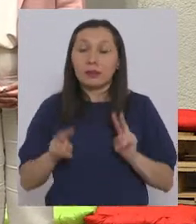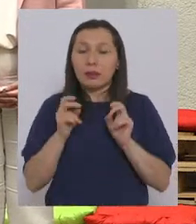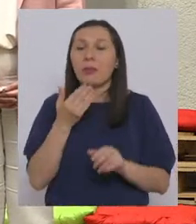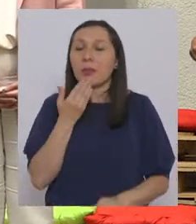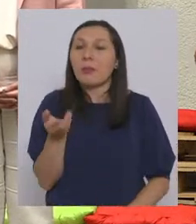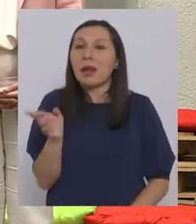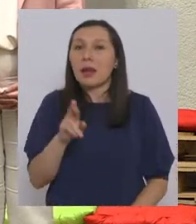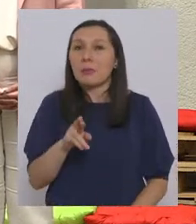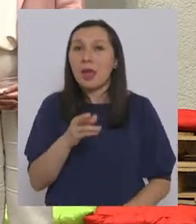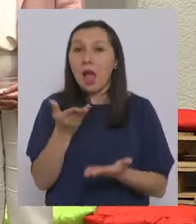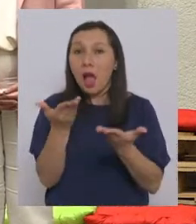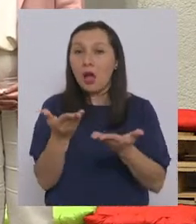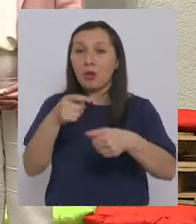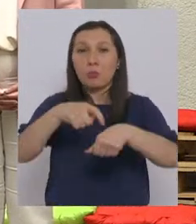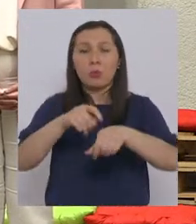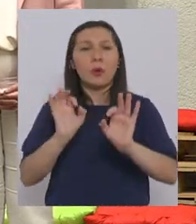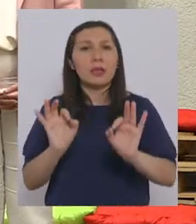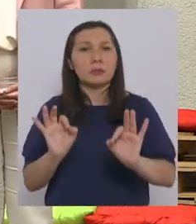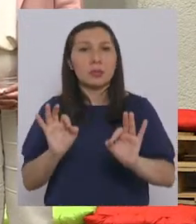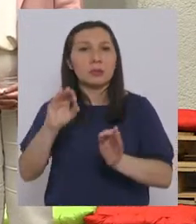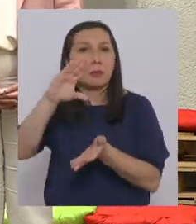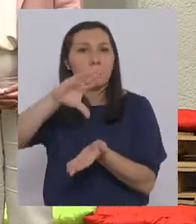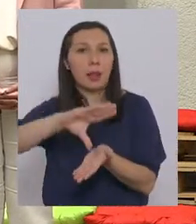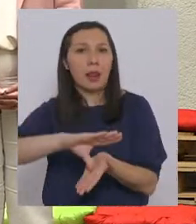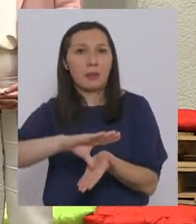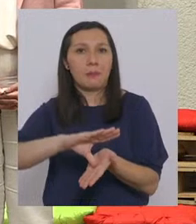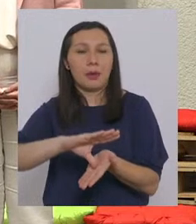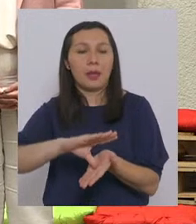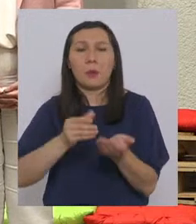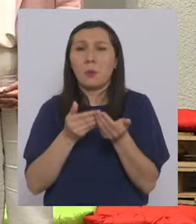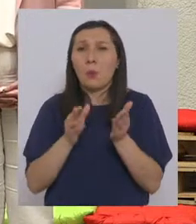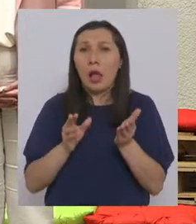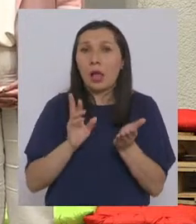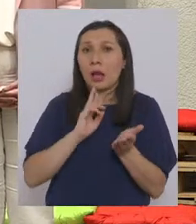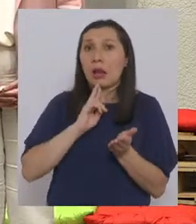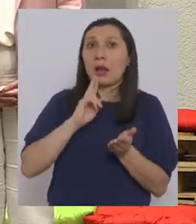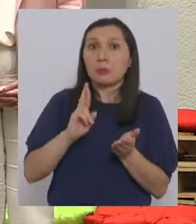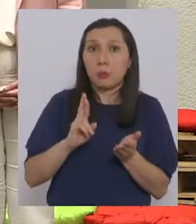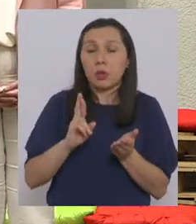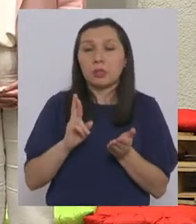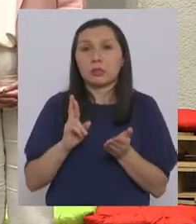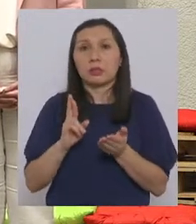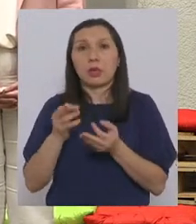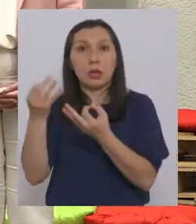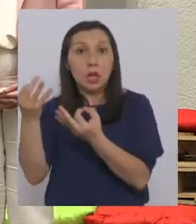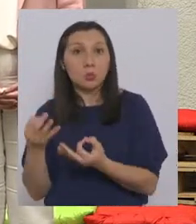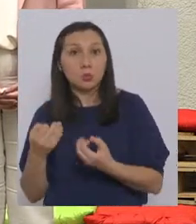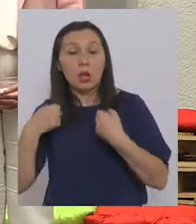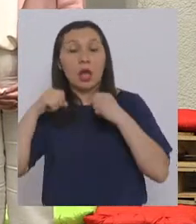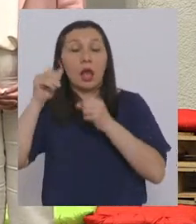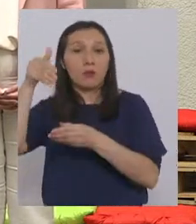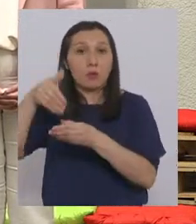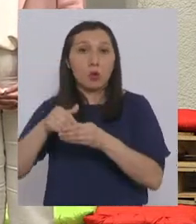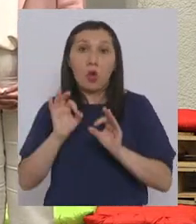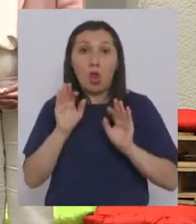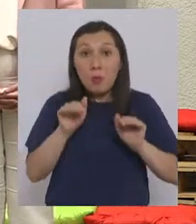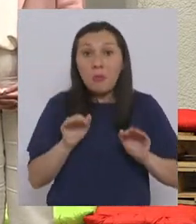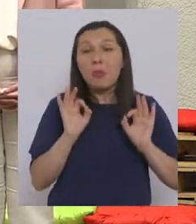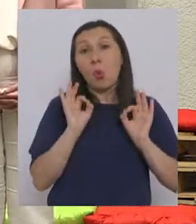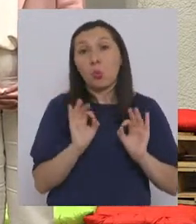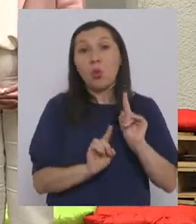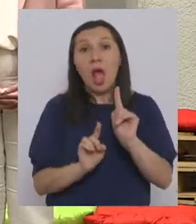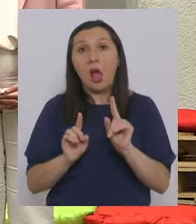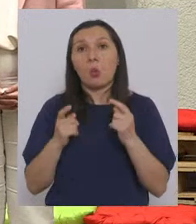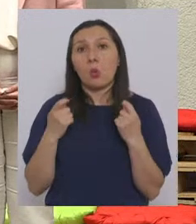insistir en que estamos en un momento que es muy especial para el país y cualquier reacción que se produzca ya sea por los resultados de las elecciones o esto mismo que obviamente